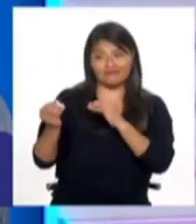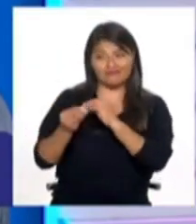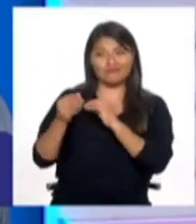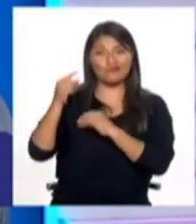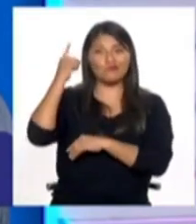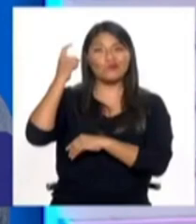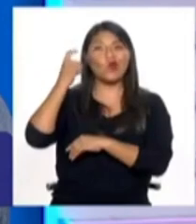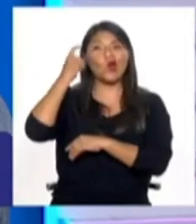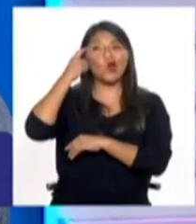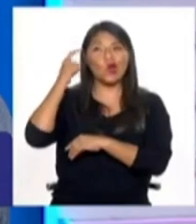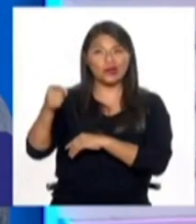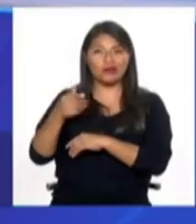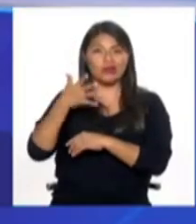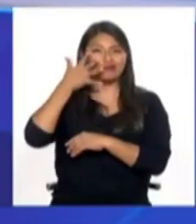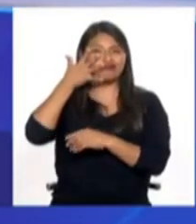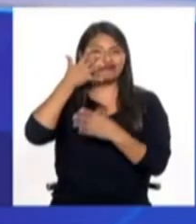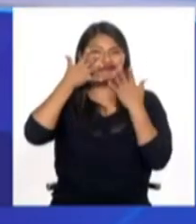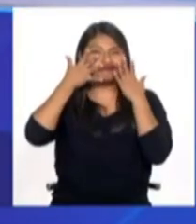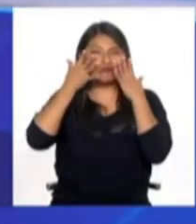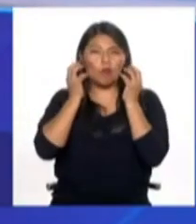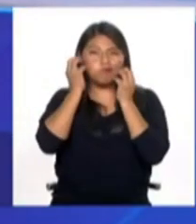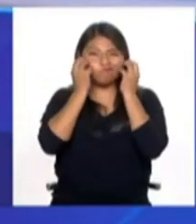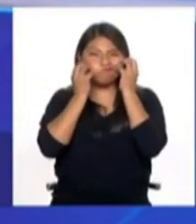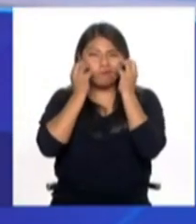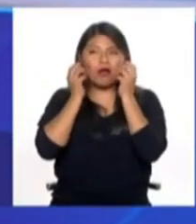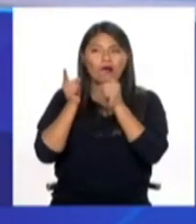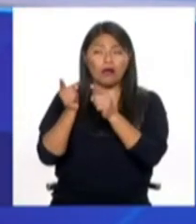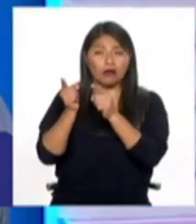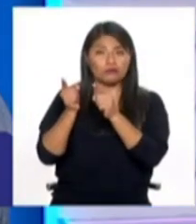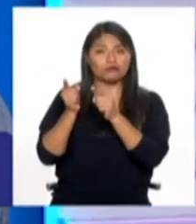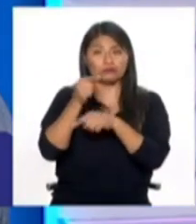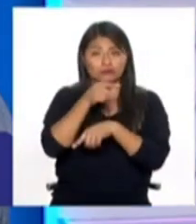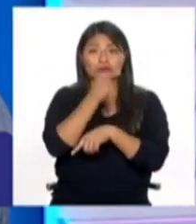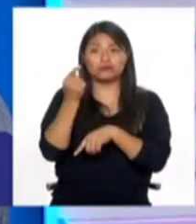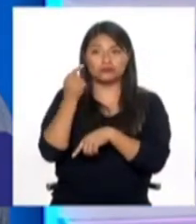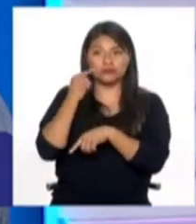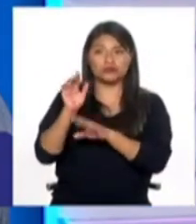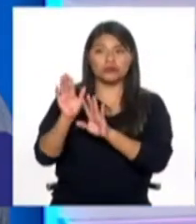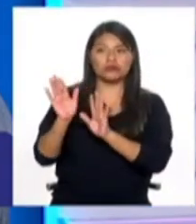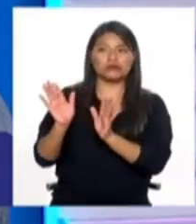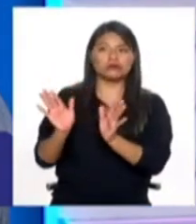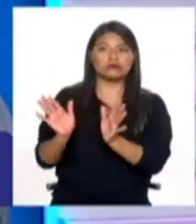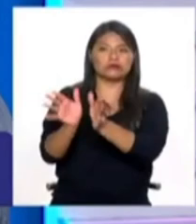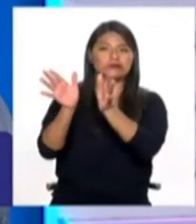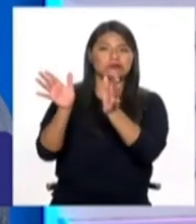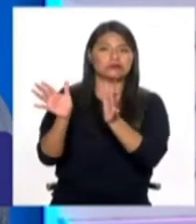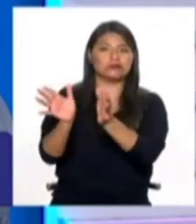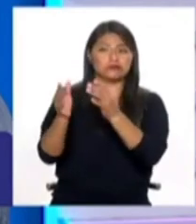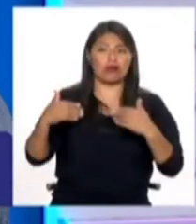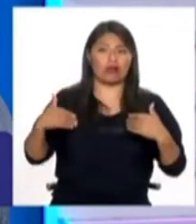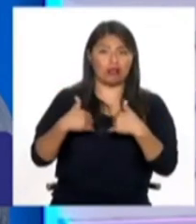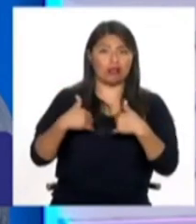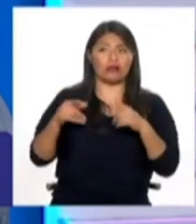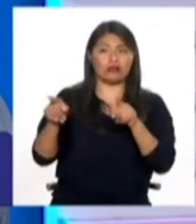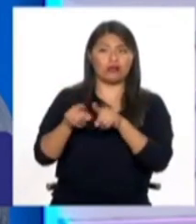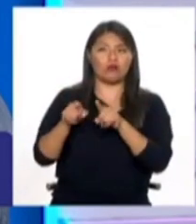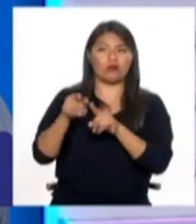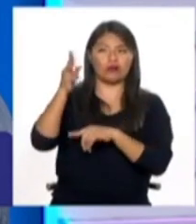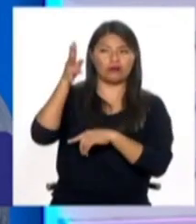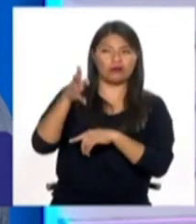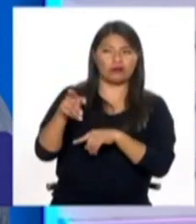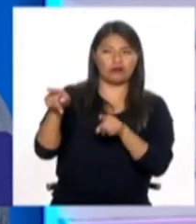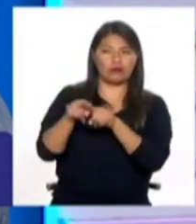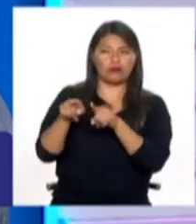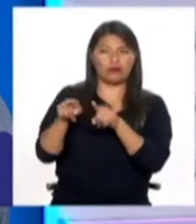ciertos rasgos mestizos eventualmente y como tú bien dices, se los equipara ya ni siquiera con animales, sino con características